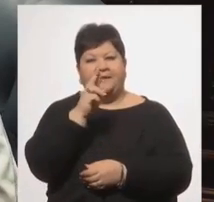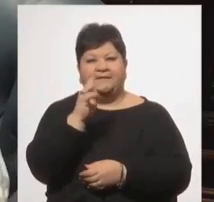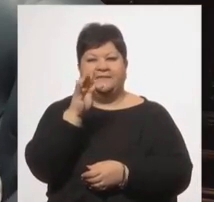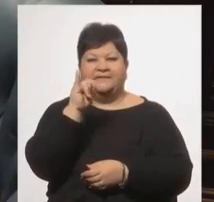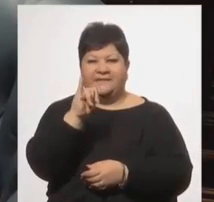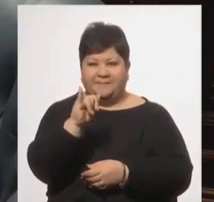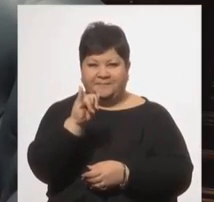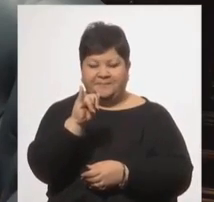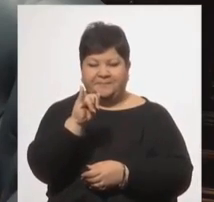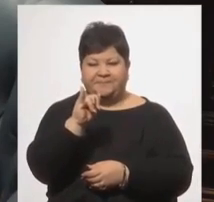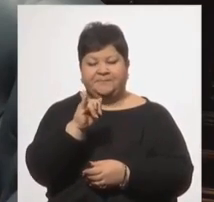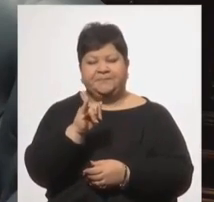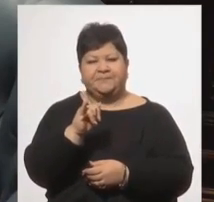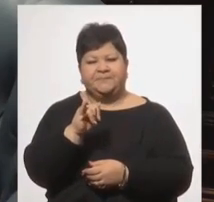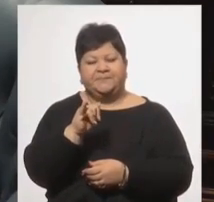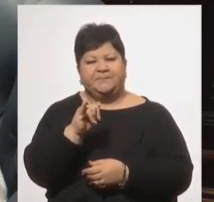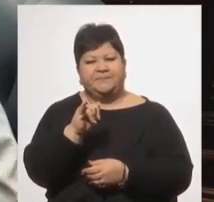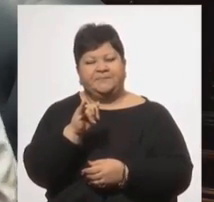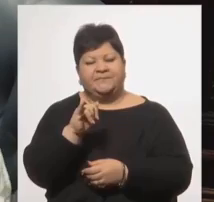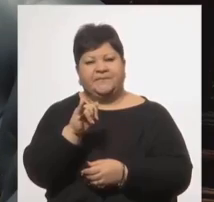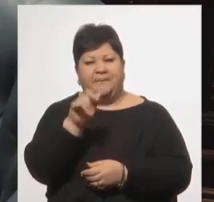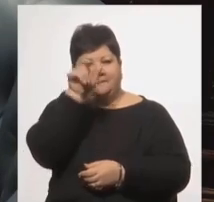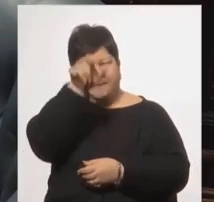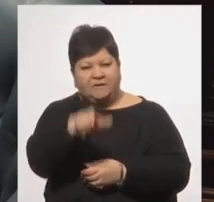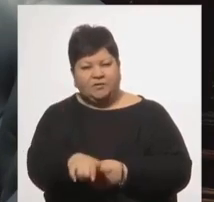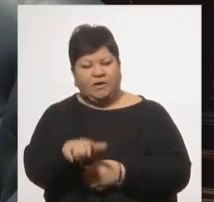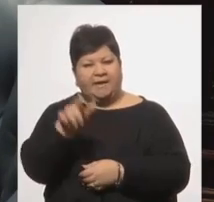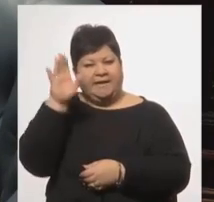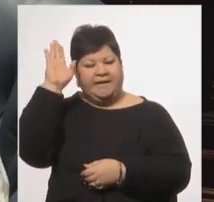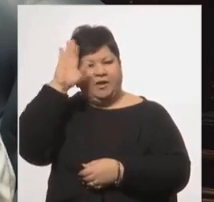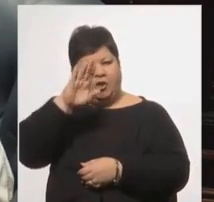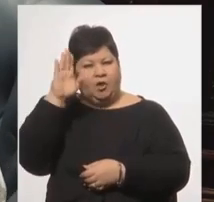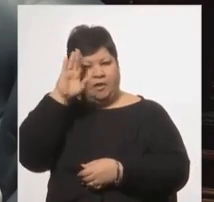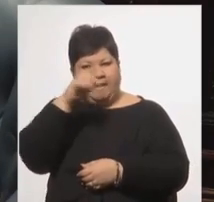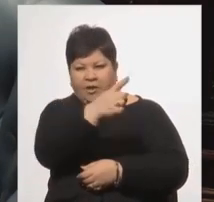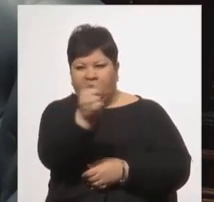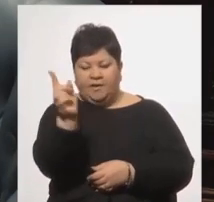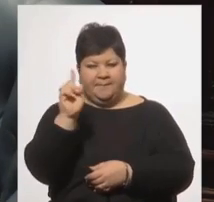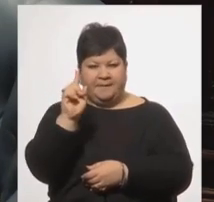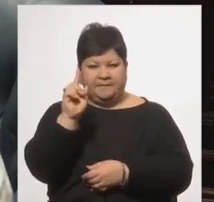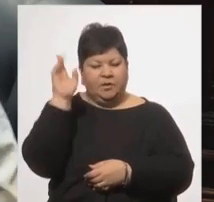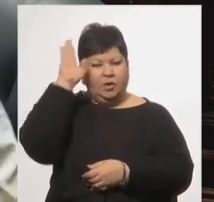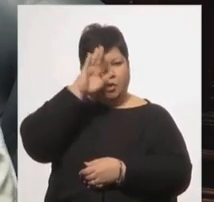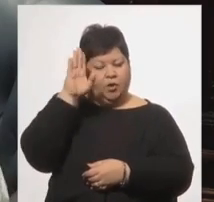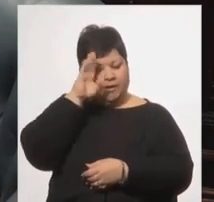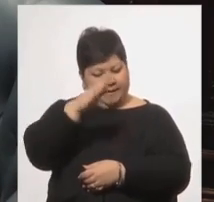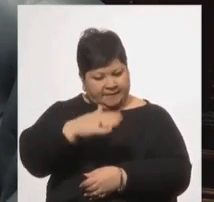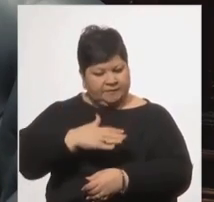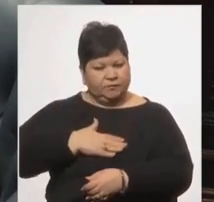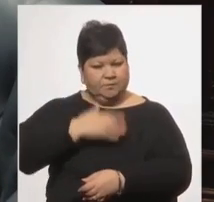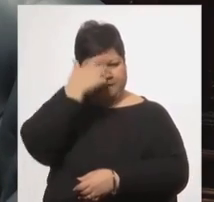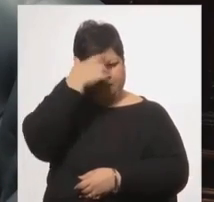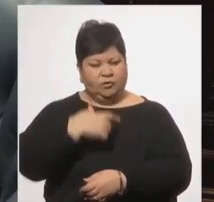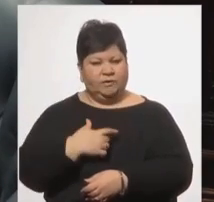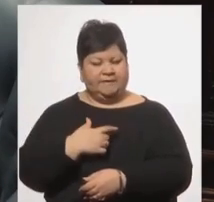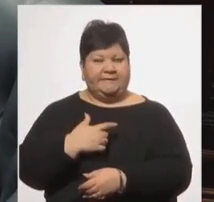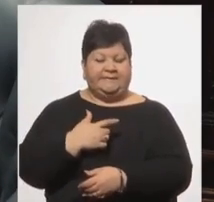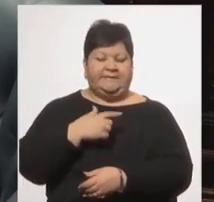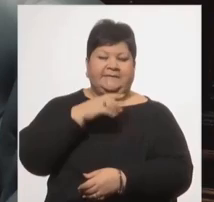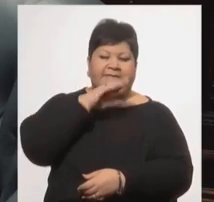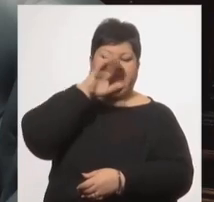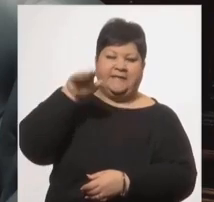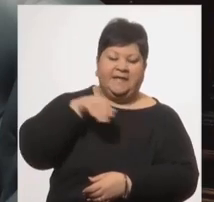quien honra, se honra, y hacer uso de la palabra en este momento, que es